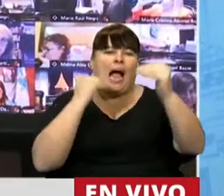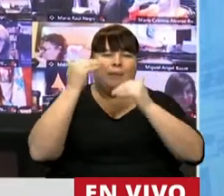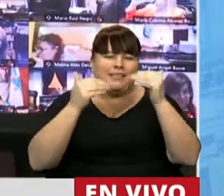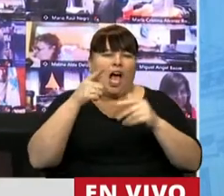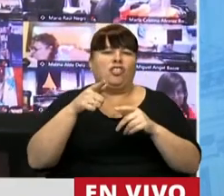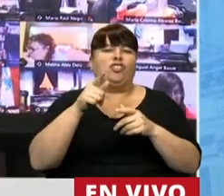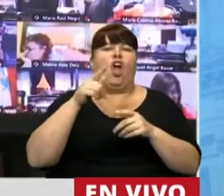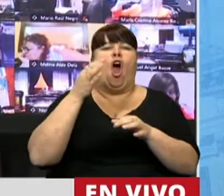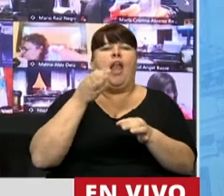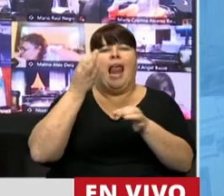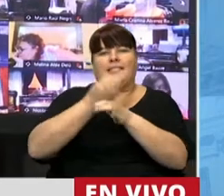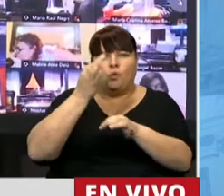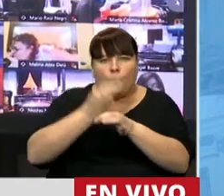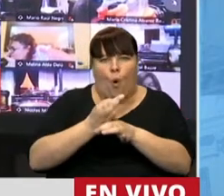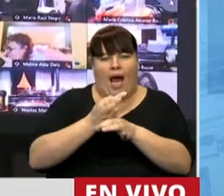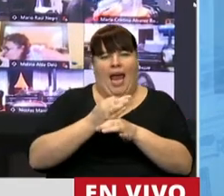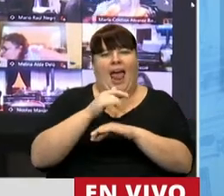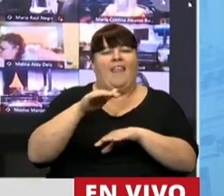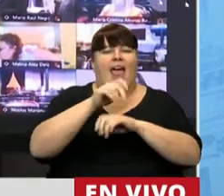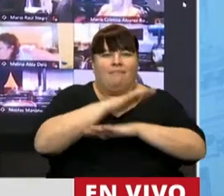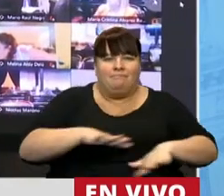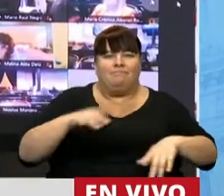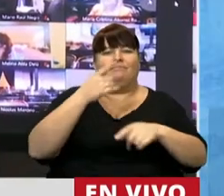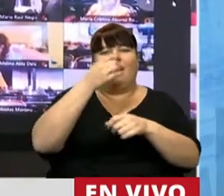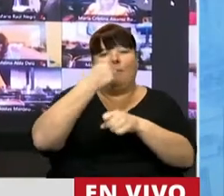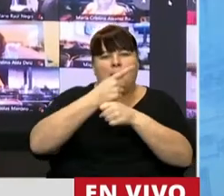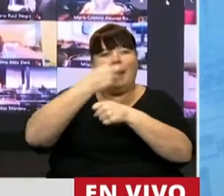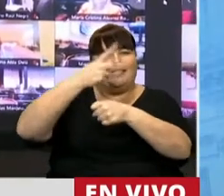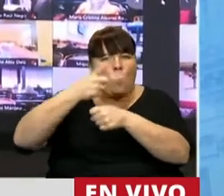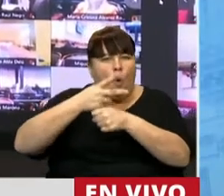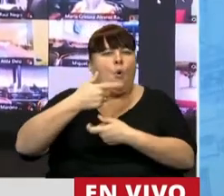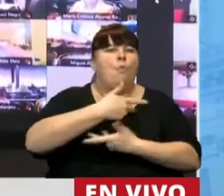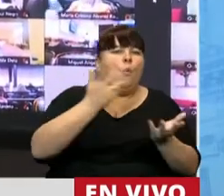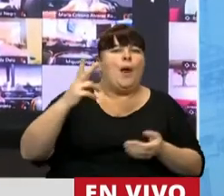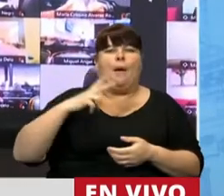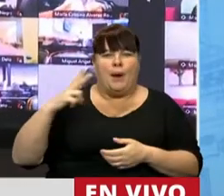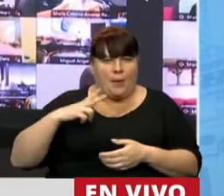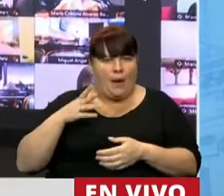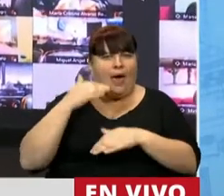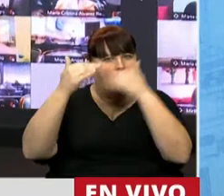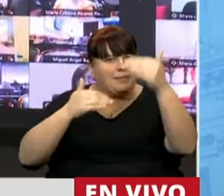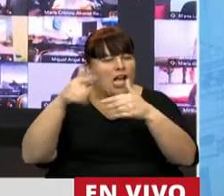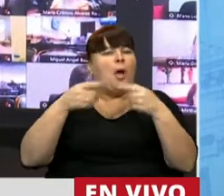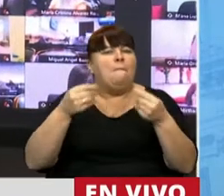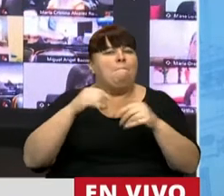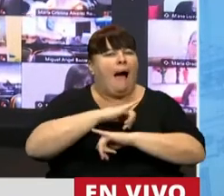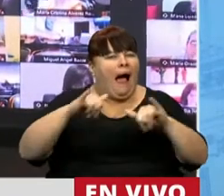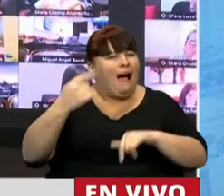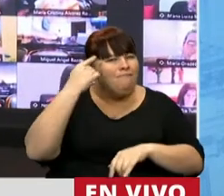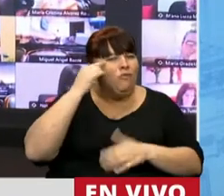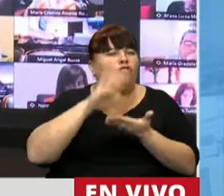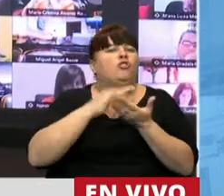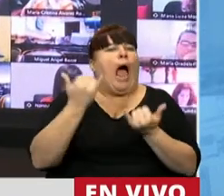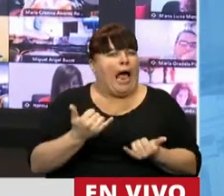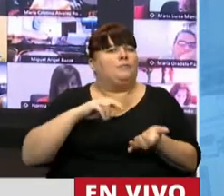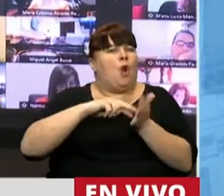a la comunidad educativa de nivel inicial, primario y secundario, de gestión pública y privada, a los fines de concientizar sobre la